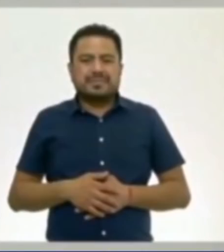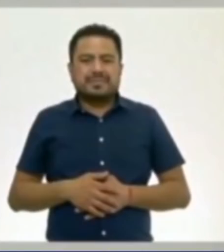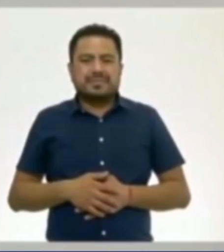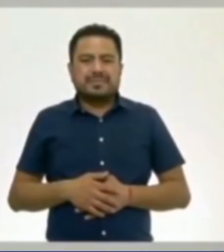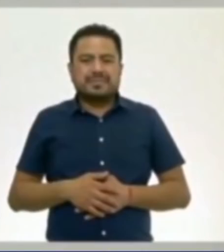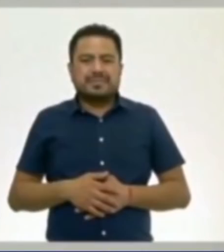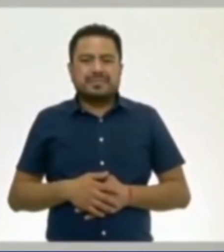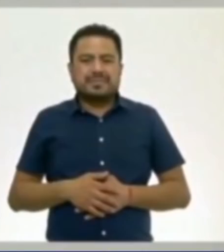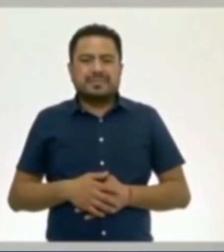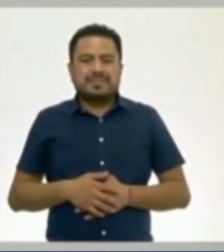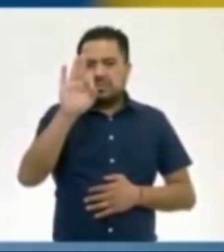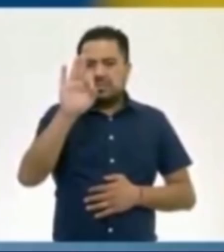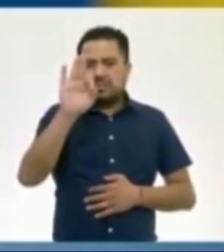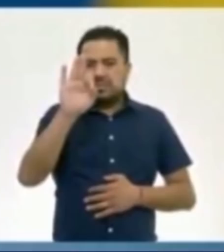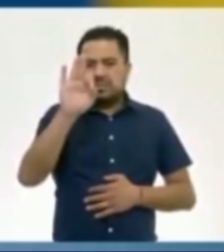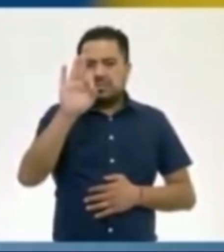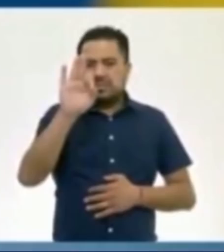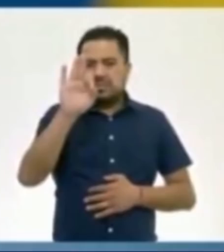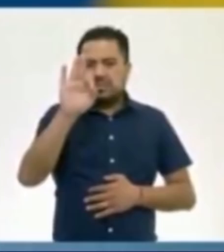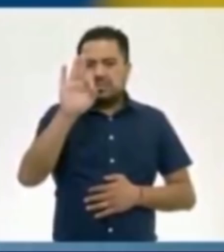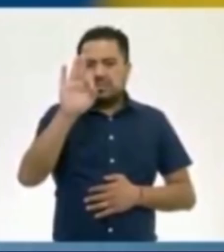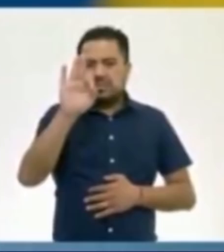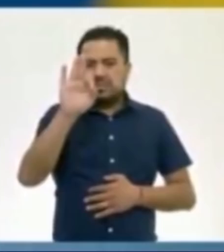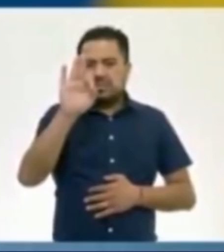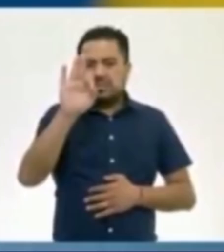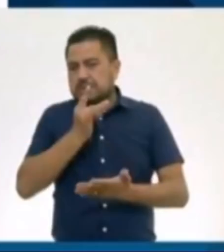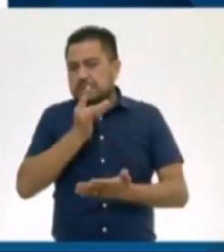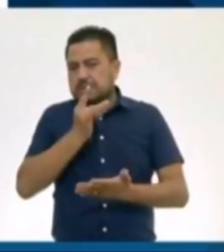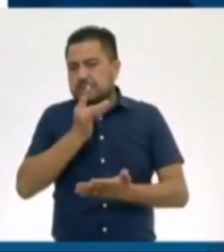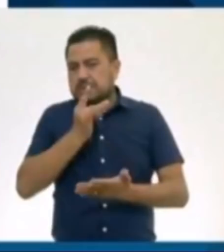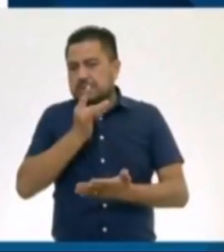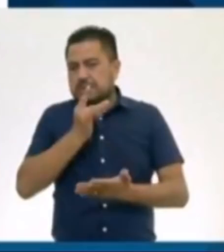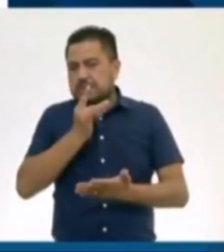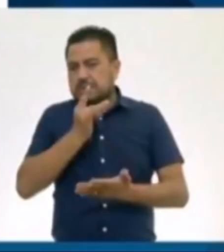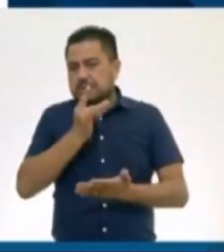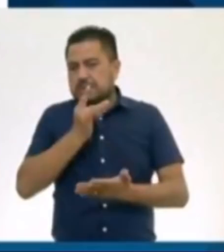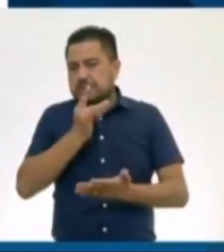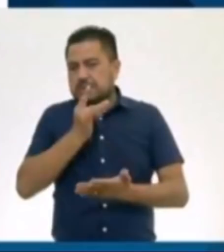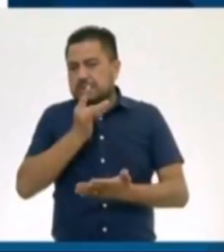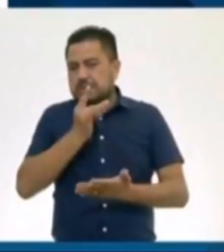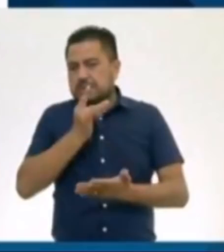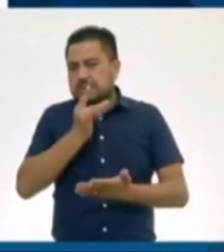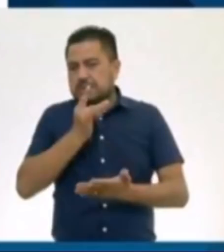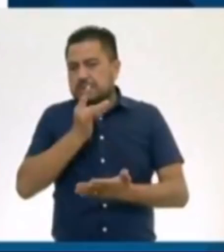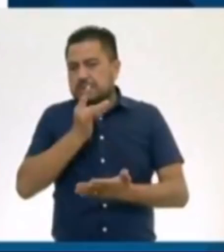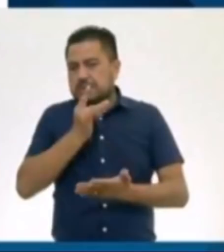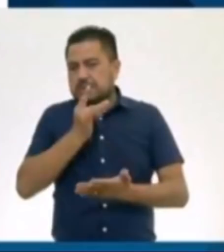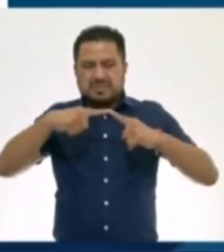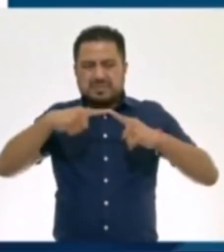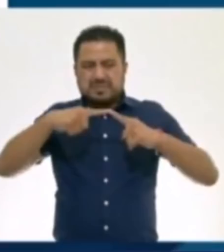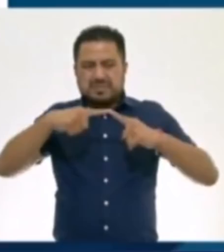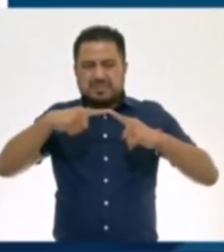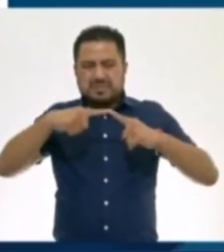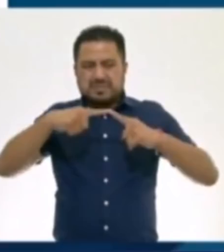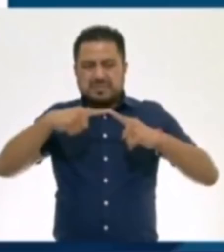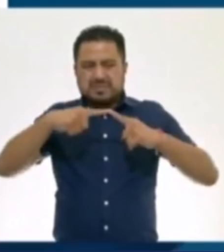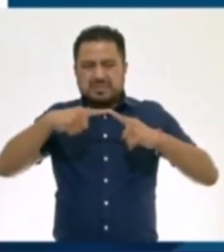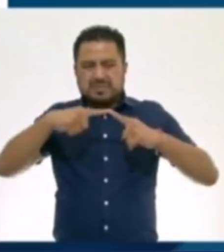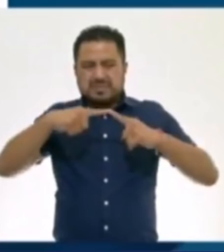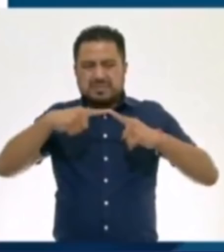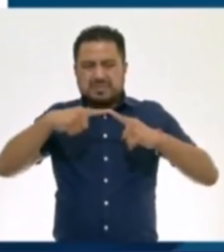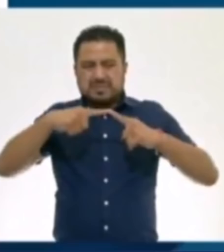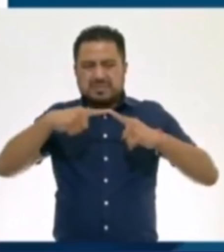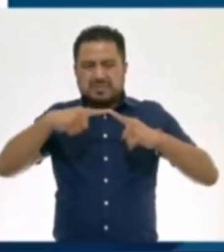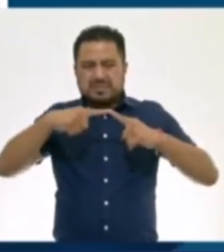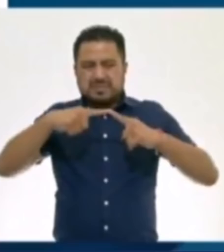rojo, ángulos rectos y verde algunos obtusos. En esta cenefa solo podemos ver ángulos agudos y obtusos. En este otro